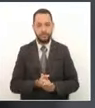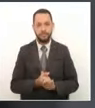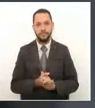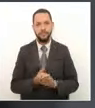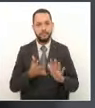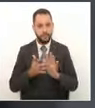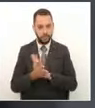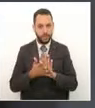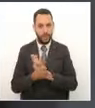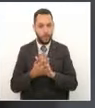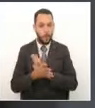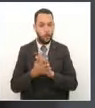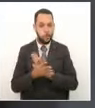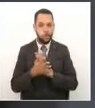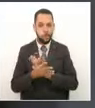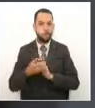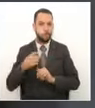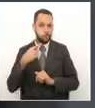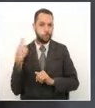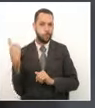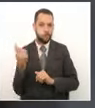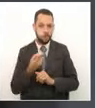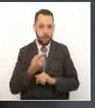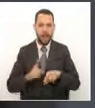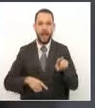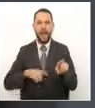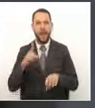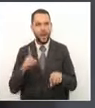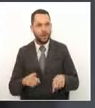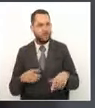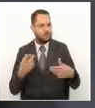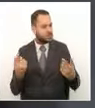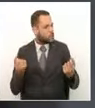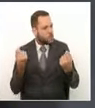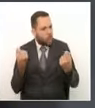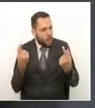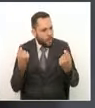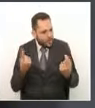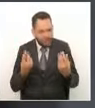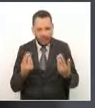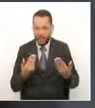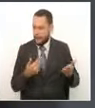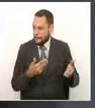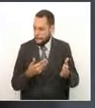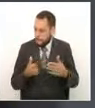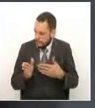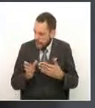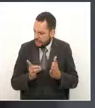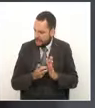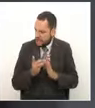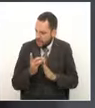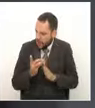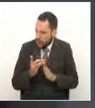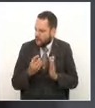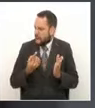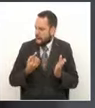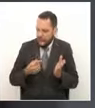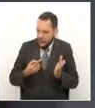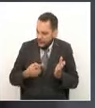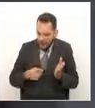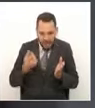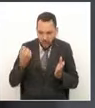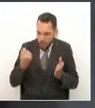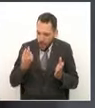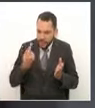información general, para los que dicen que es un plan de desarrollo, y los que no estén muy contextualizados con este instrumento, es un